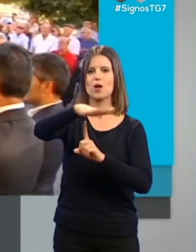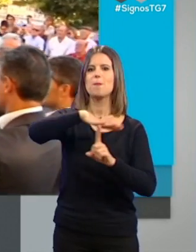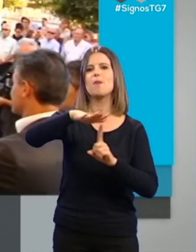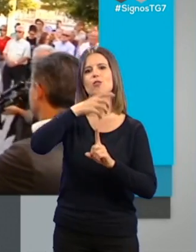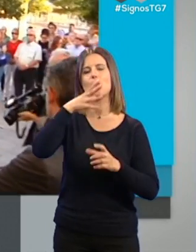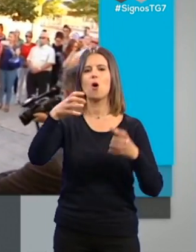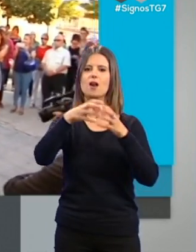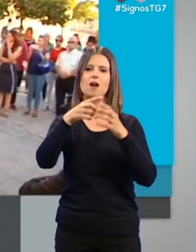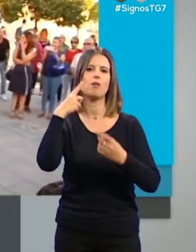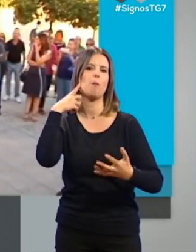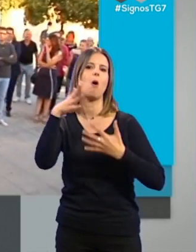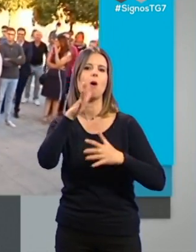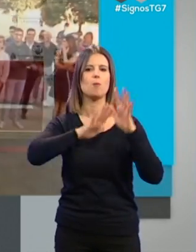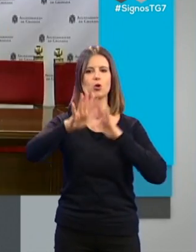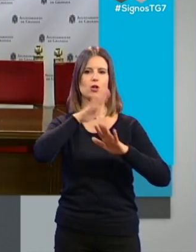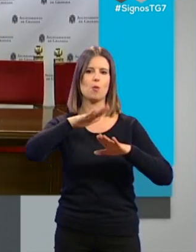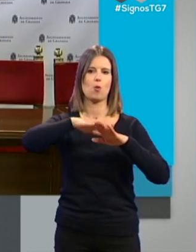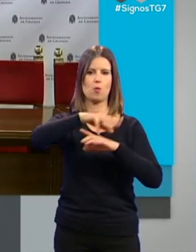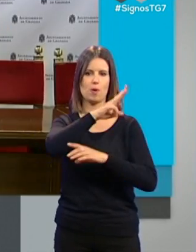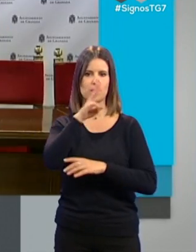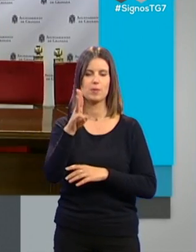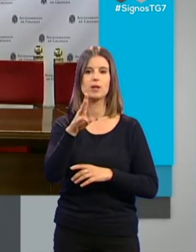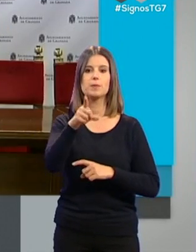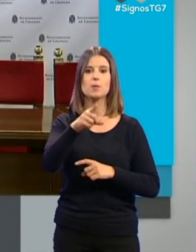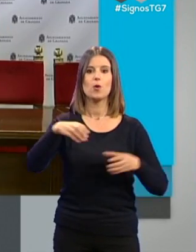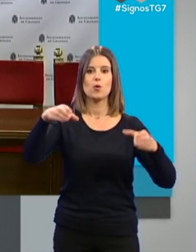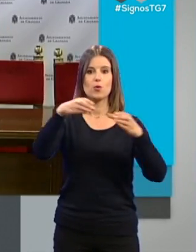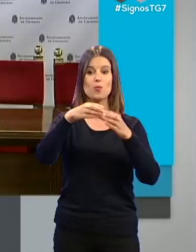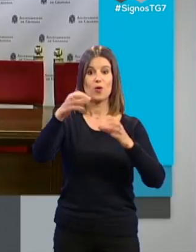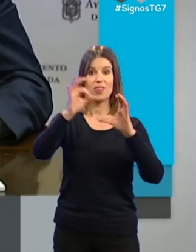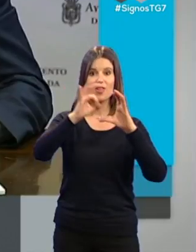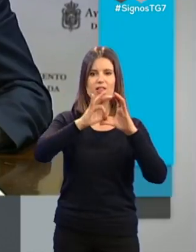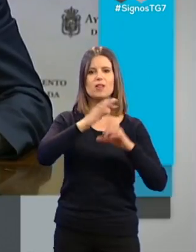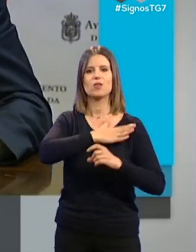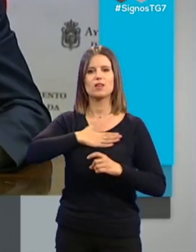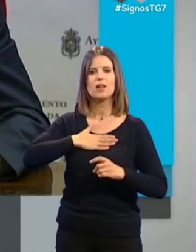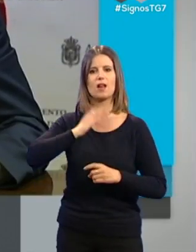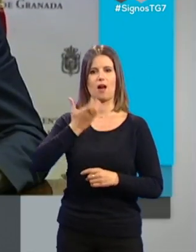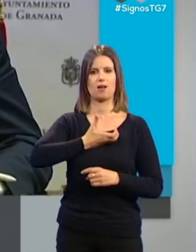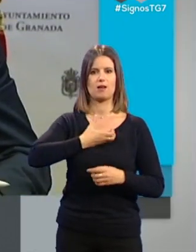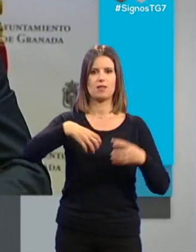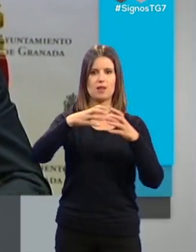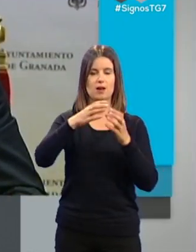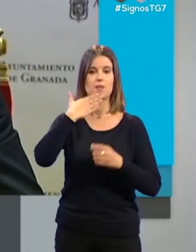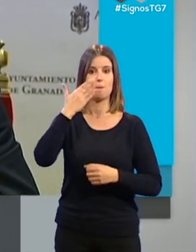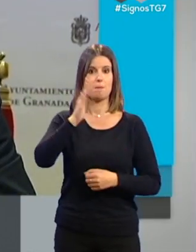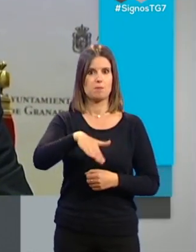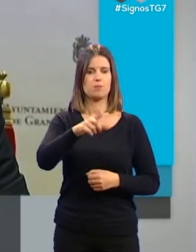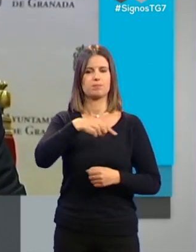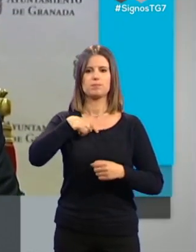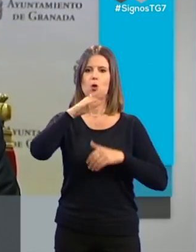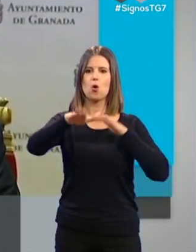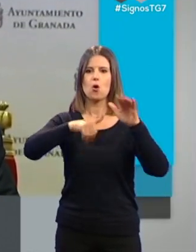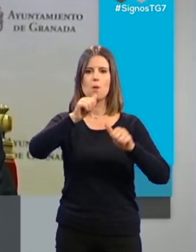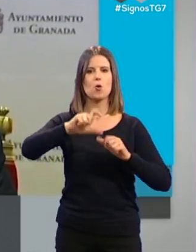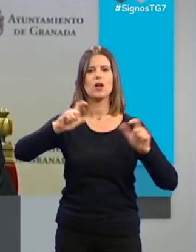conocida como la ciudad del botellón. El grupo municipal de Ciudadanos quiere que el alcalde de Granada, Francisco Cuenca, convoque la